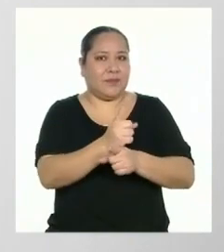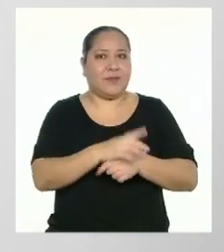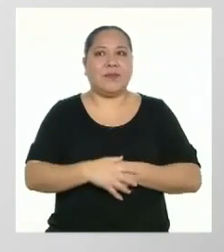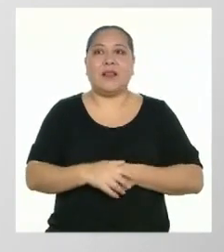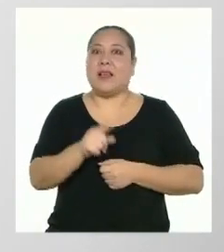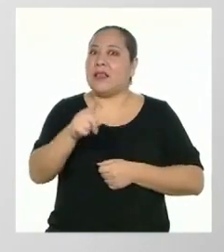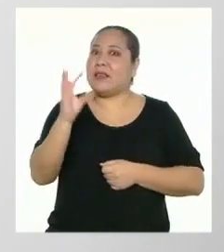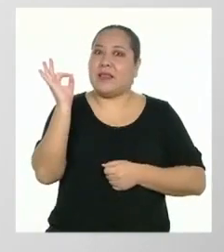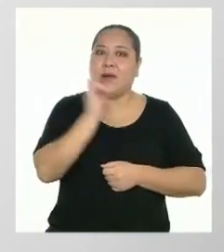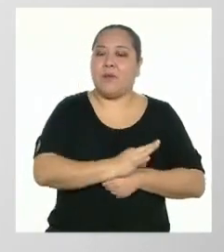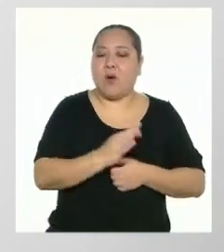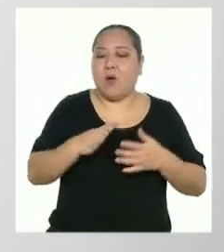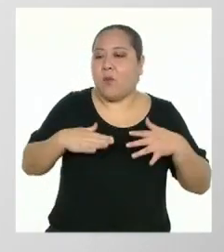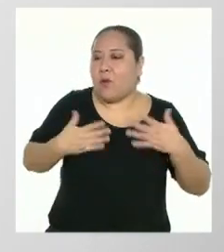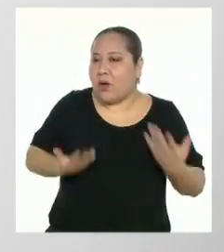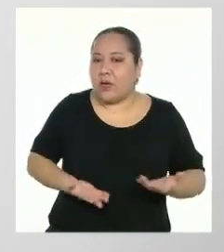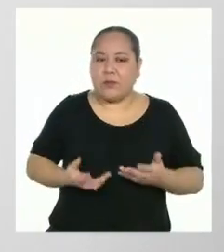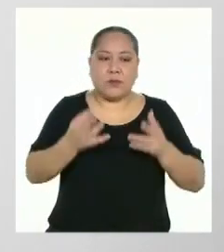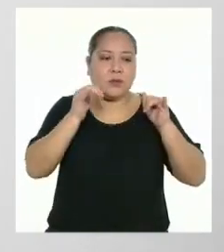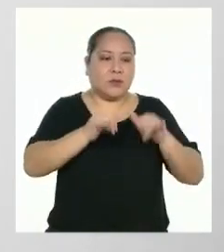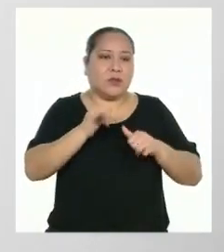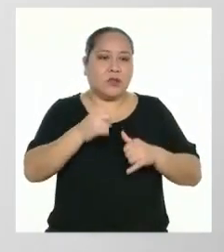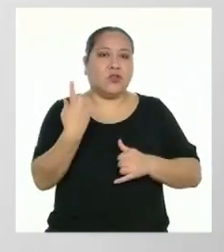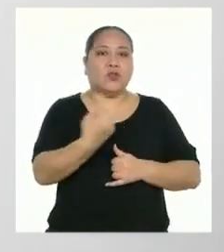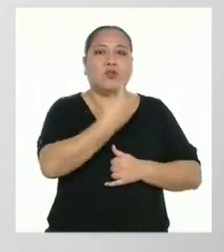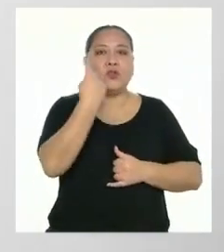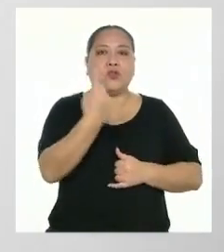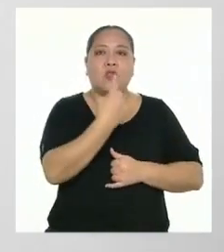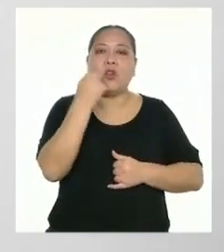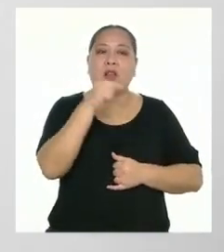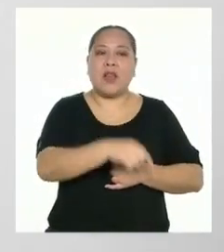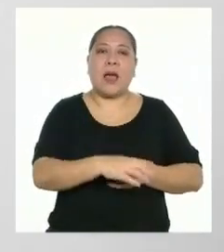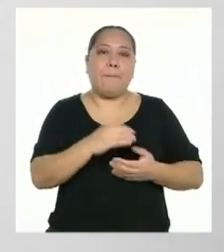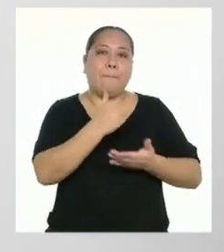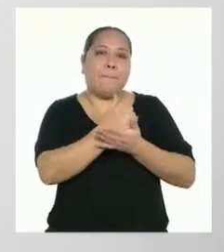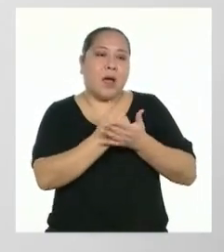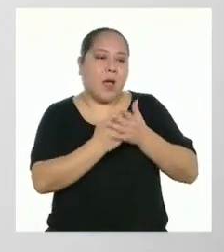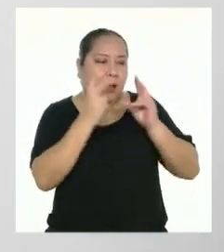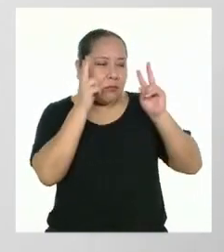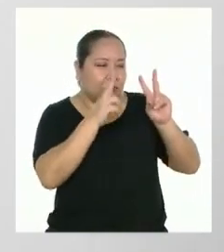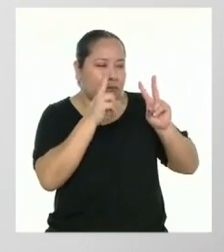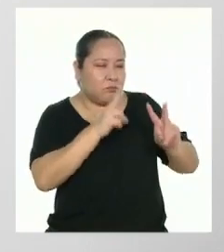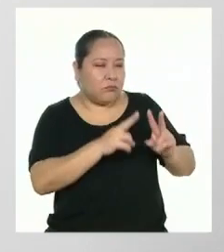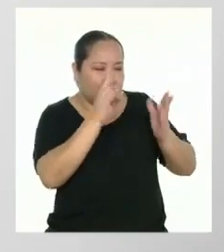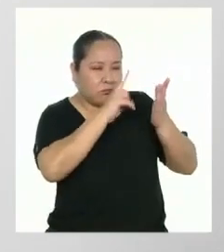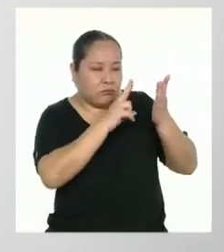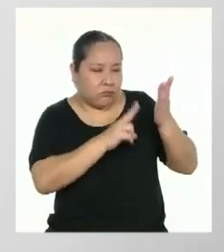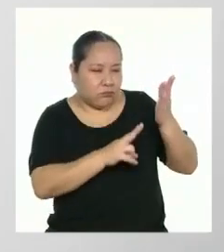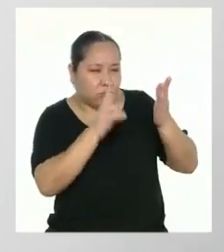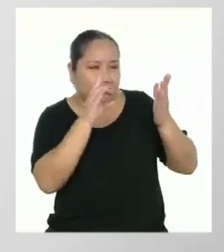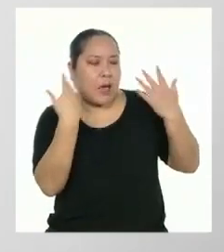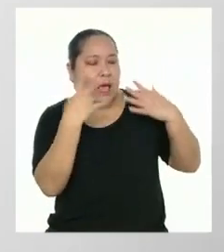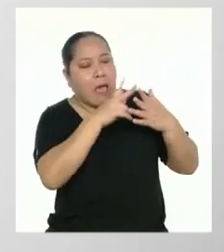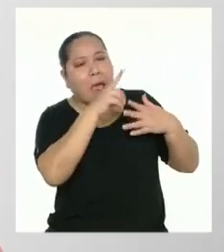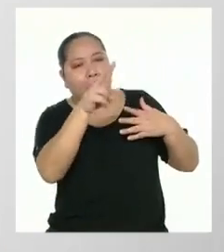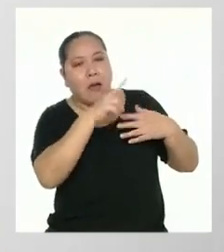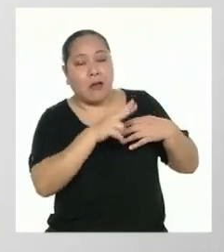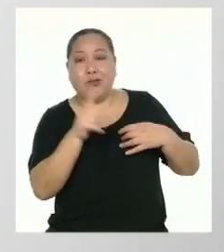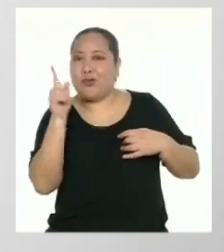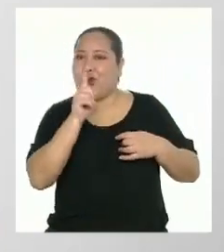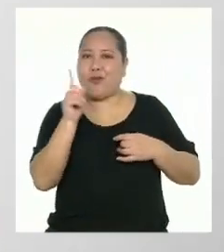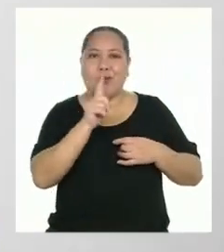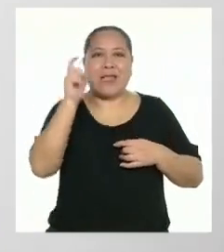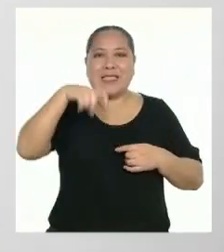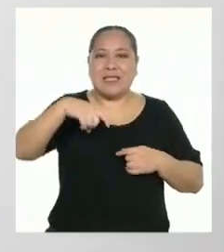tampoco nos podríamos quedar solo en la etapa de observación del texto, sino que tenemos que leerlo en su